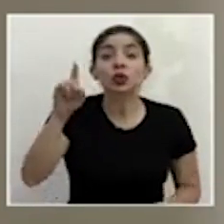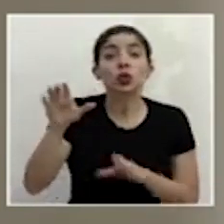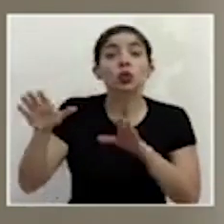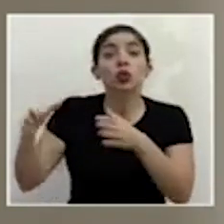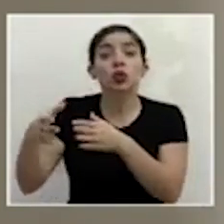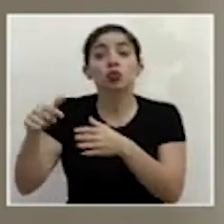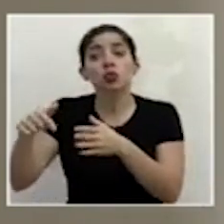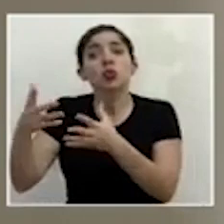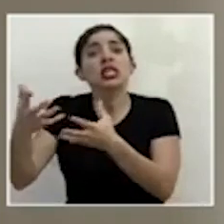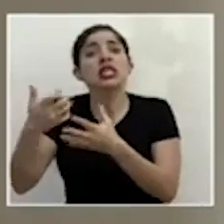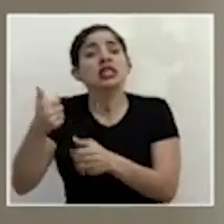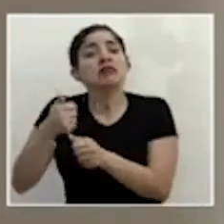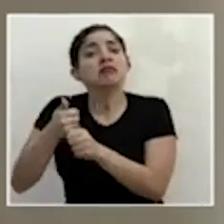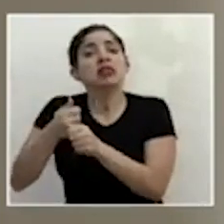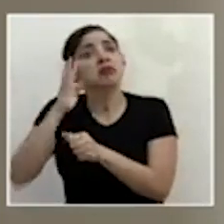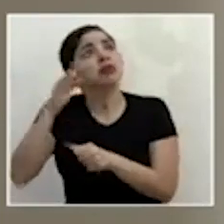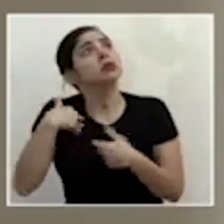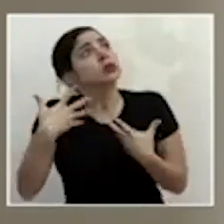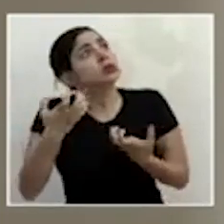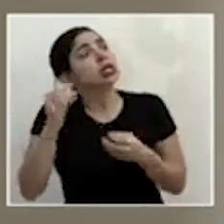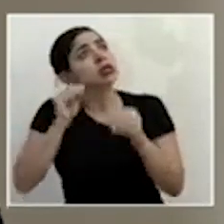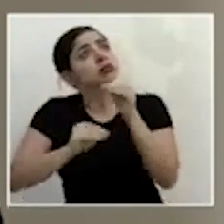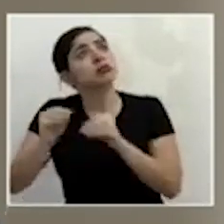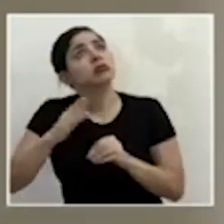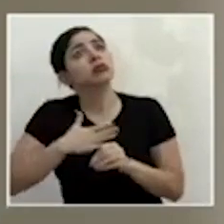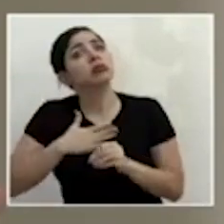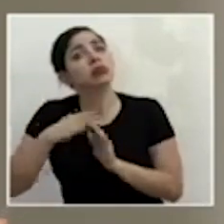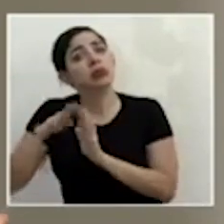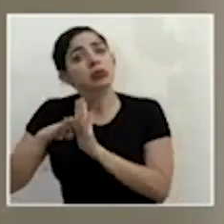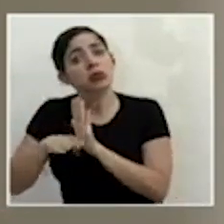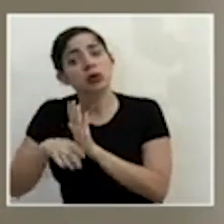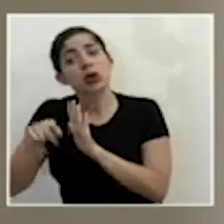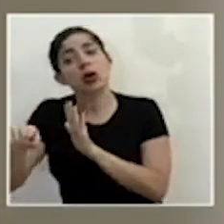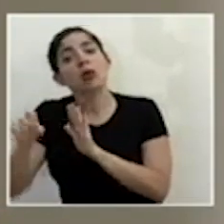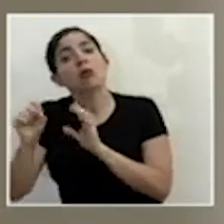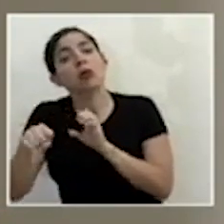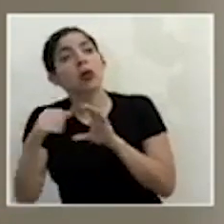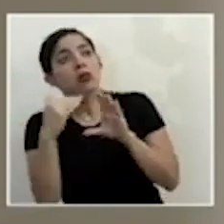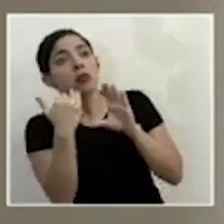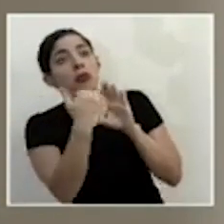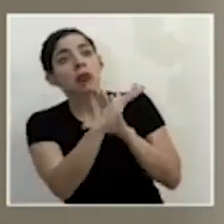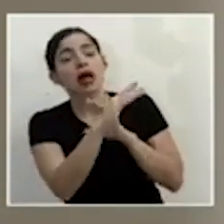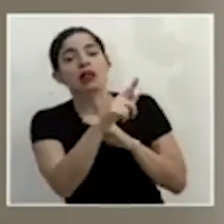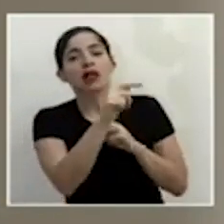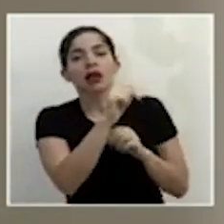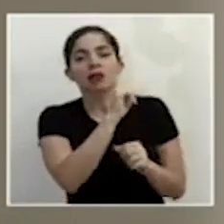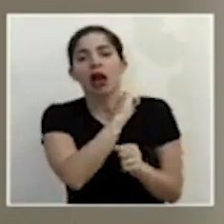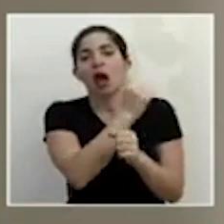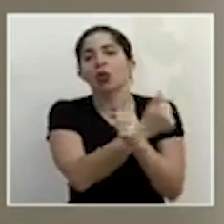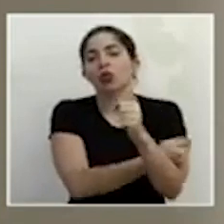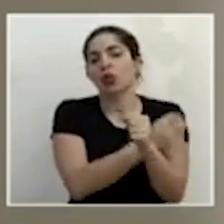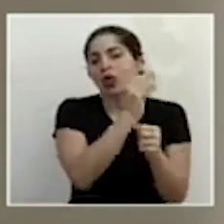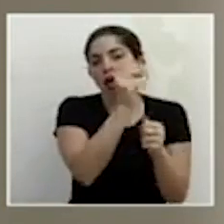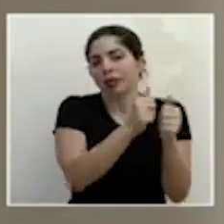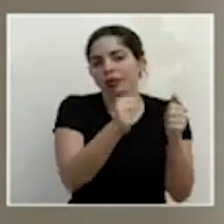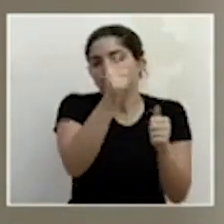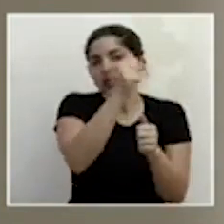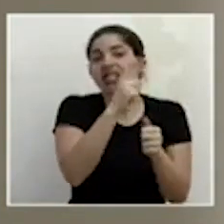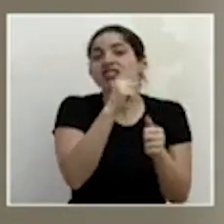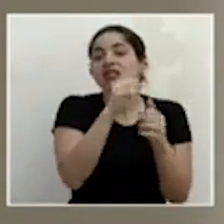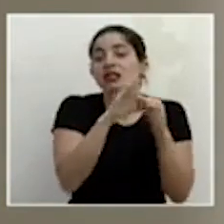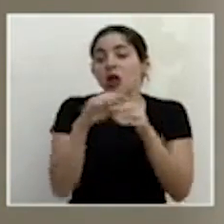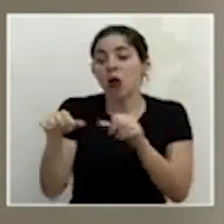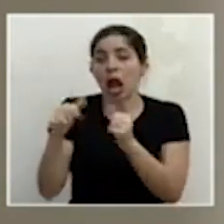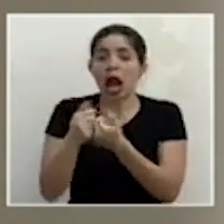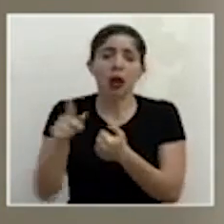trabajar un protocolo sectorial y remitirlo a la consideración del jerarca o la jerarca que corresponde también